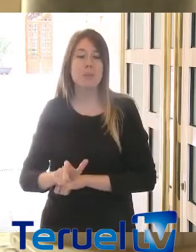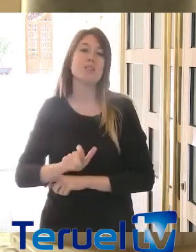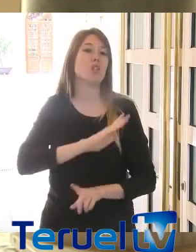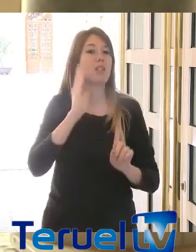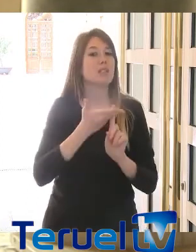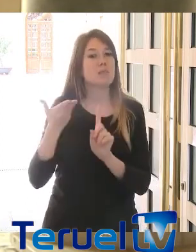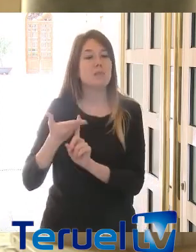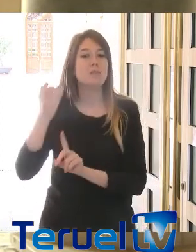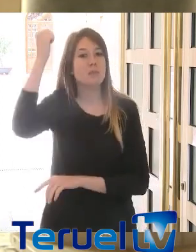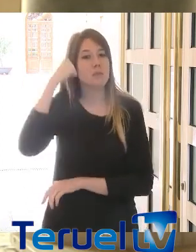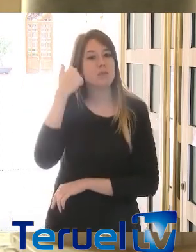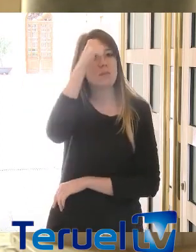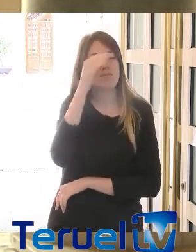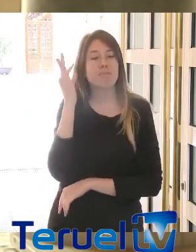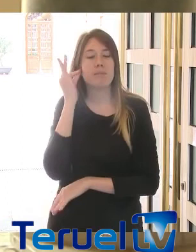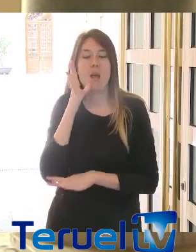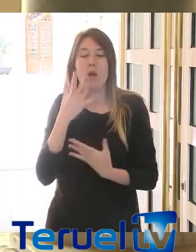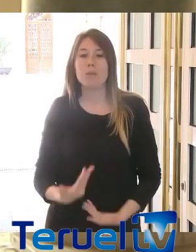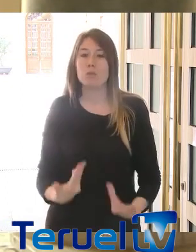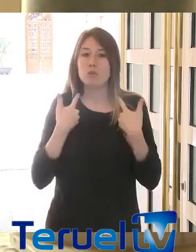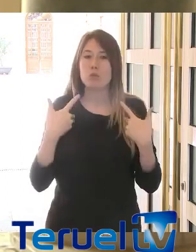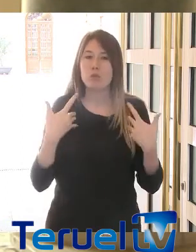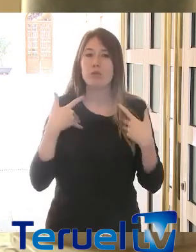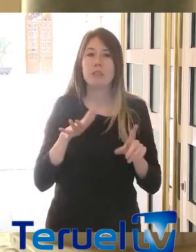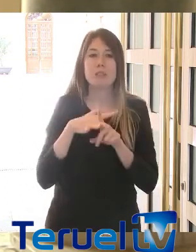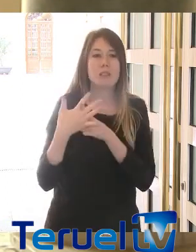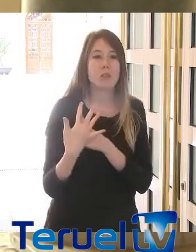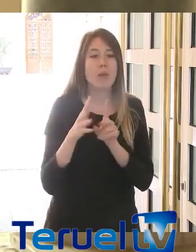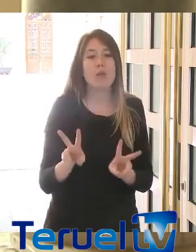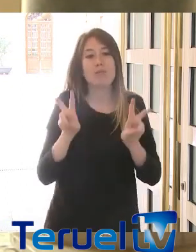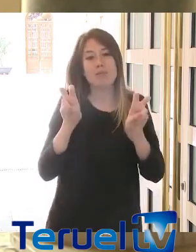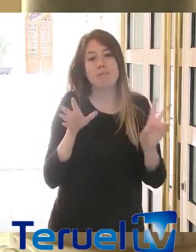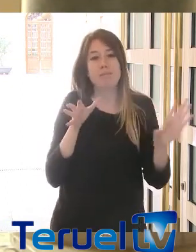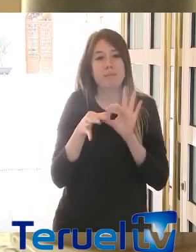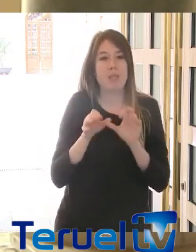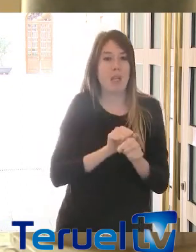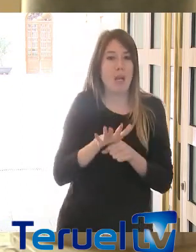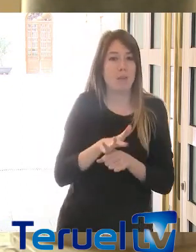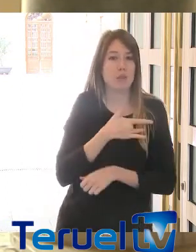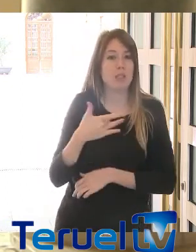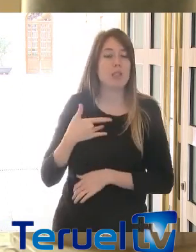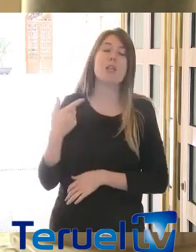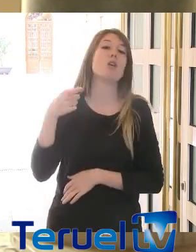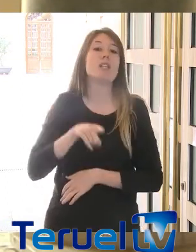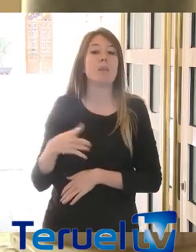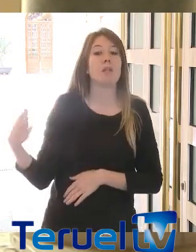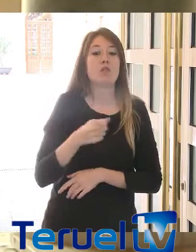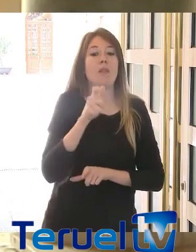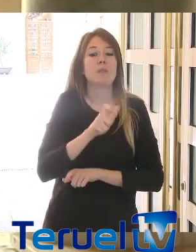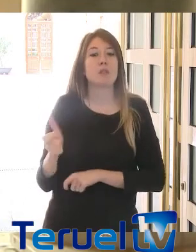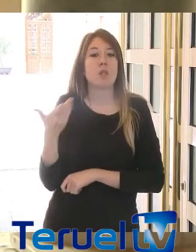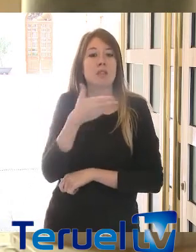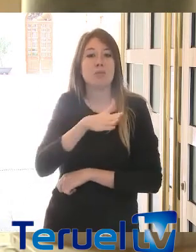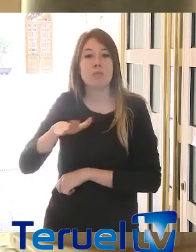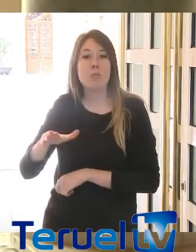los aragoneses que están sufriendo esta situación a nivel sanitario y por todos aquellos que han fallecido, a los cuales